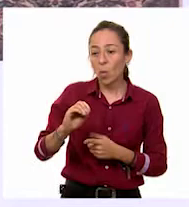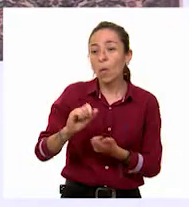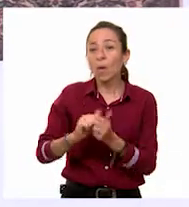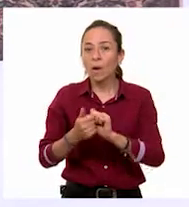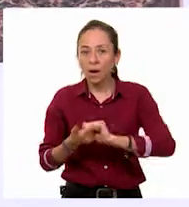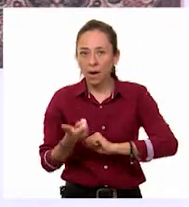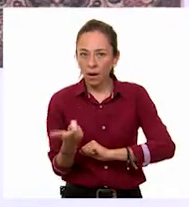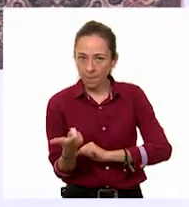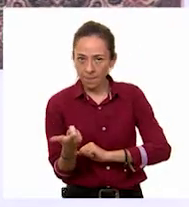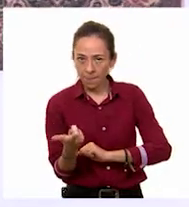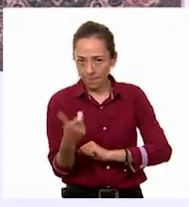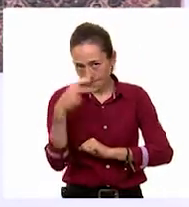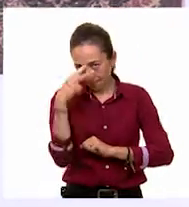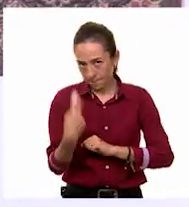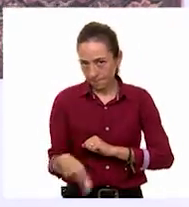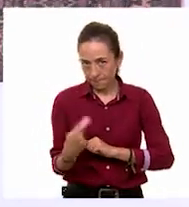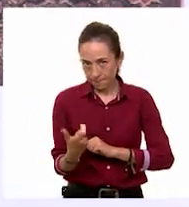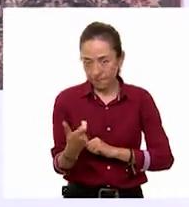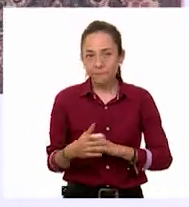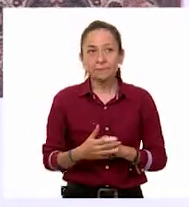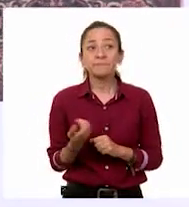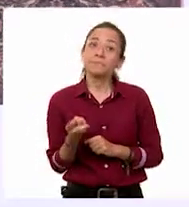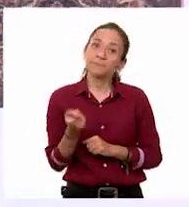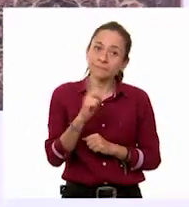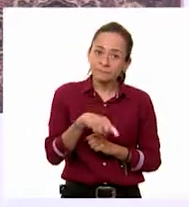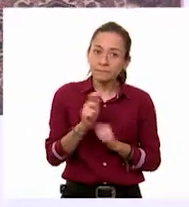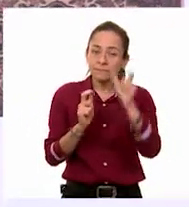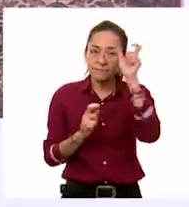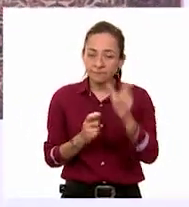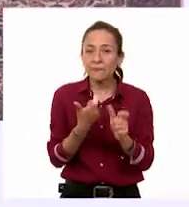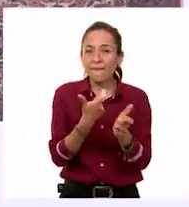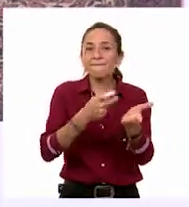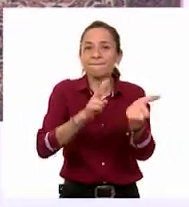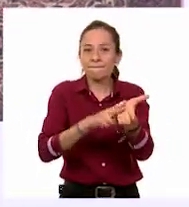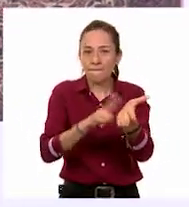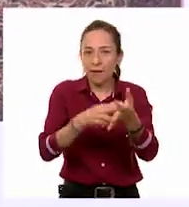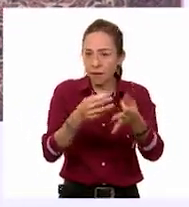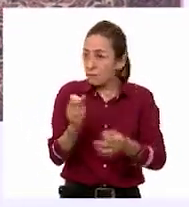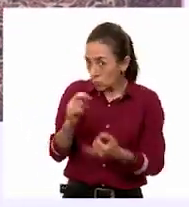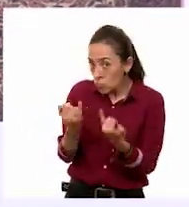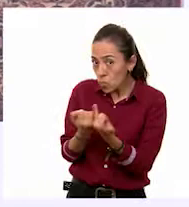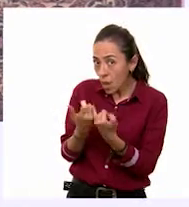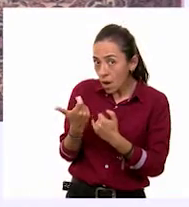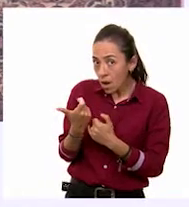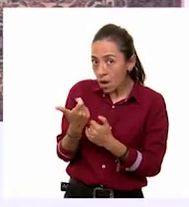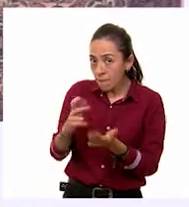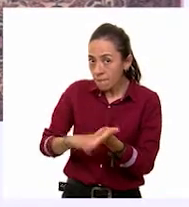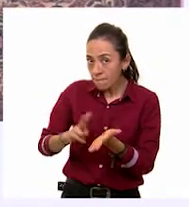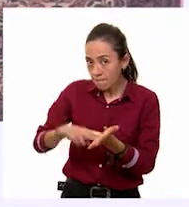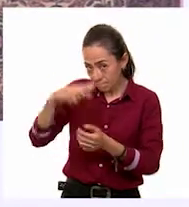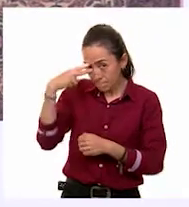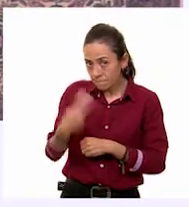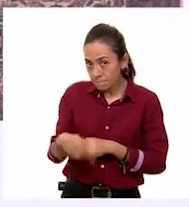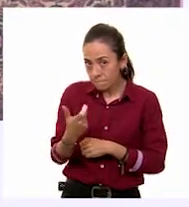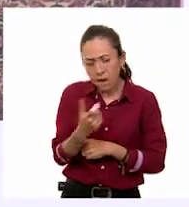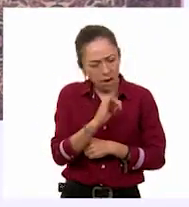Y esto es el costo. Correcto. También en pesos. costo, efectivamente, en pesos. Entonces, decíamos de 200,